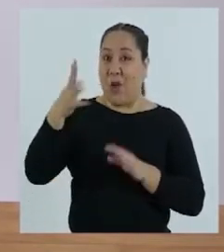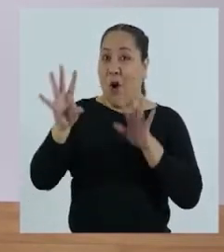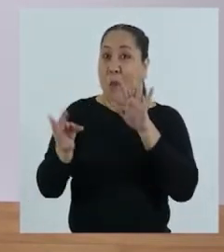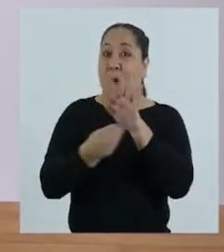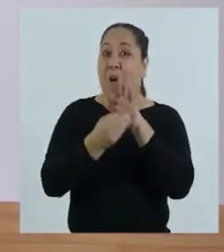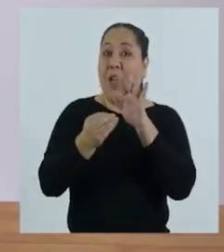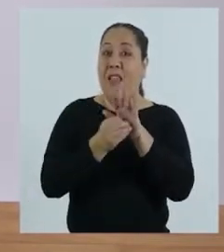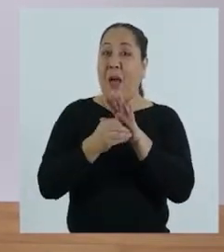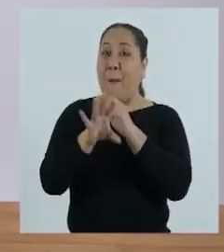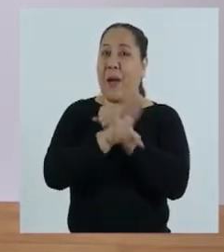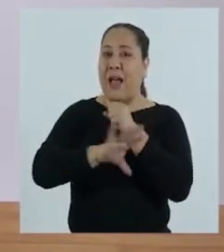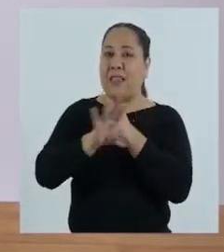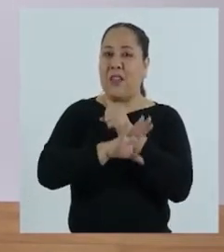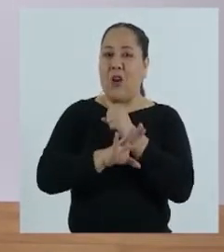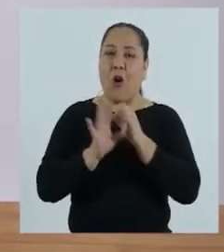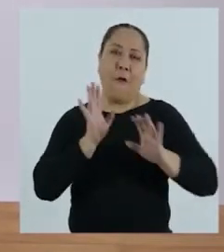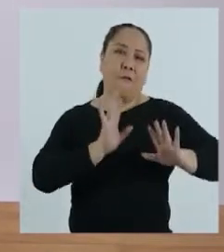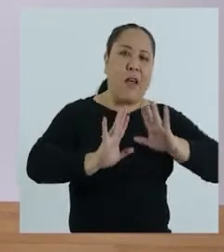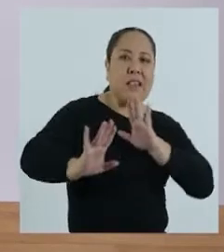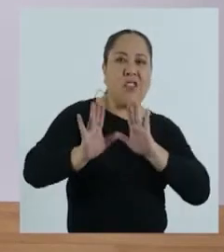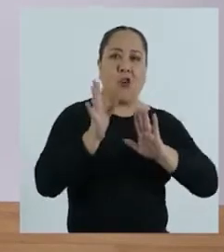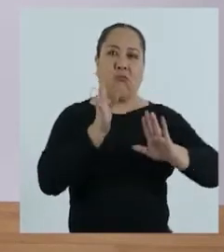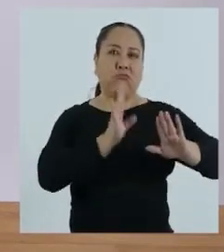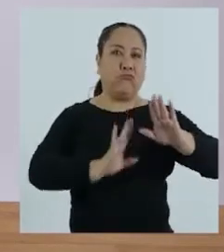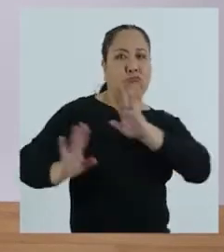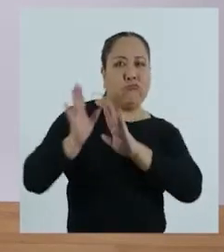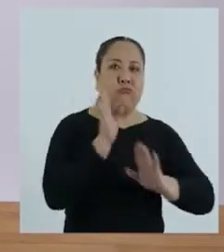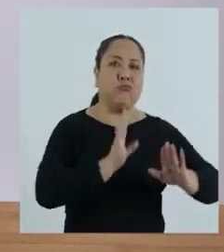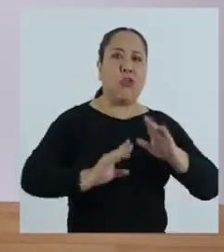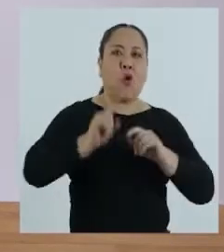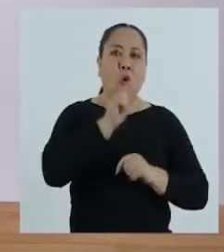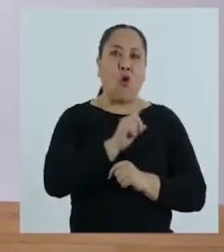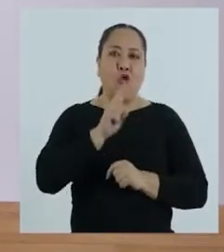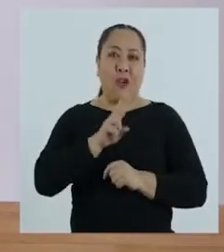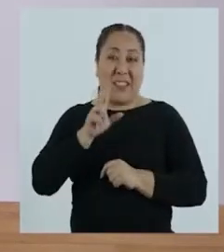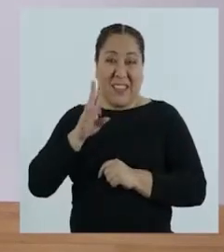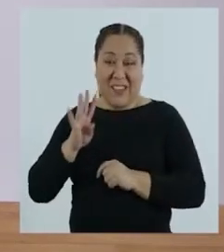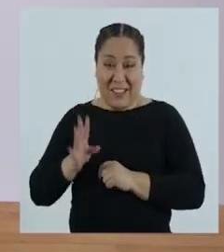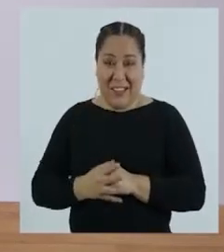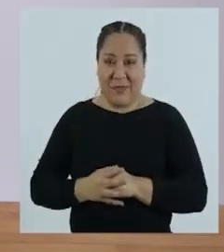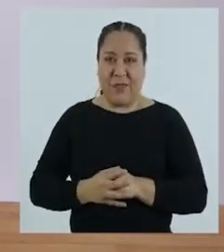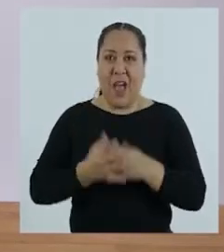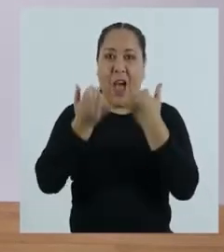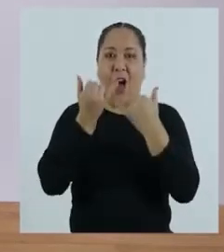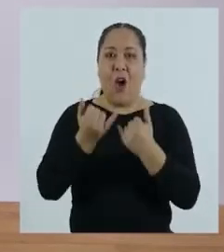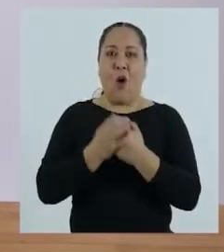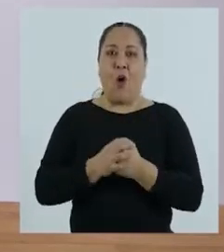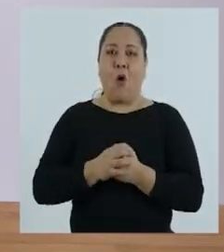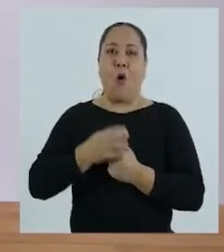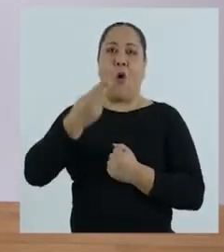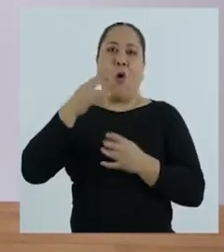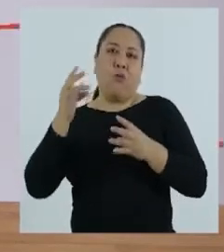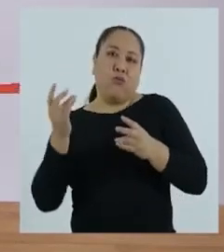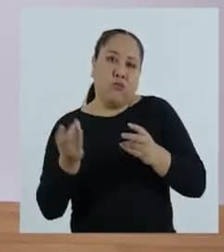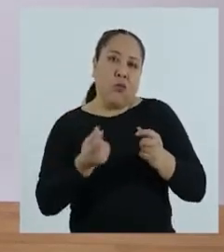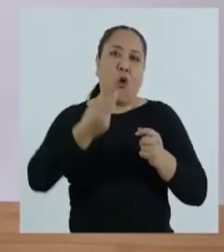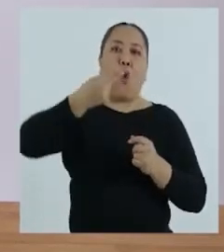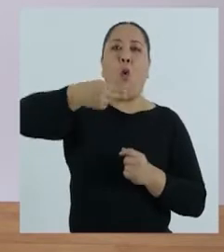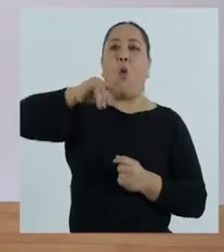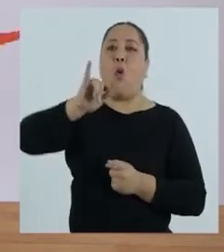Luego, agregamos un paso básico de festejo. Un, dos, tres, cuatro. Ahora hacemos un guapa.